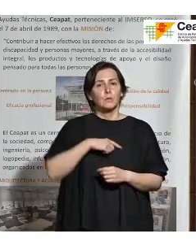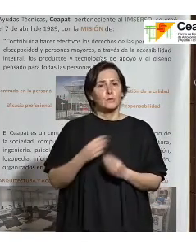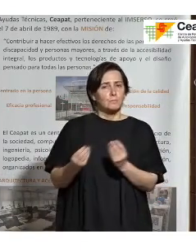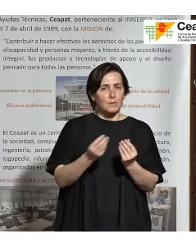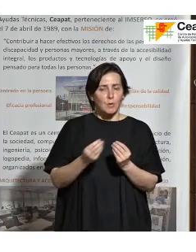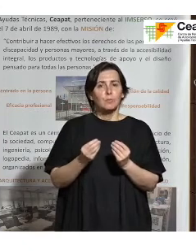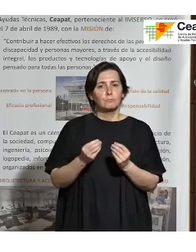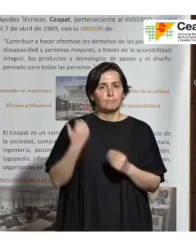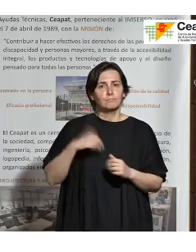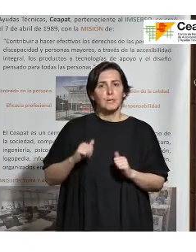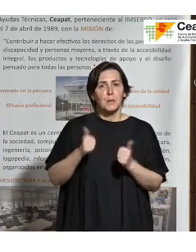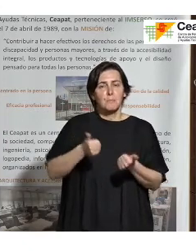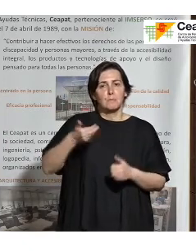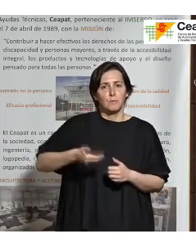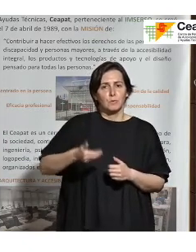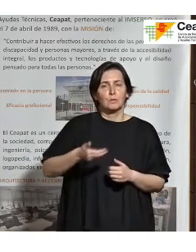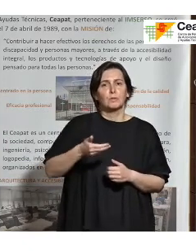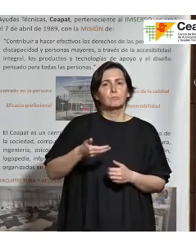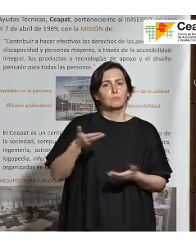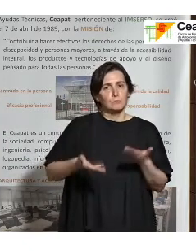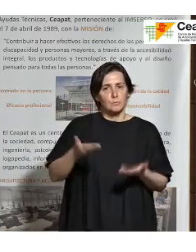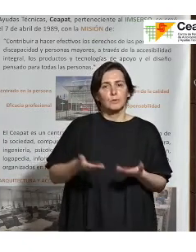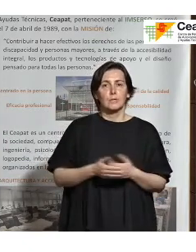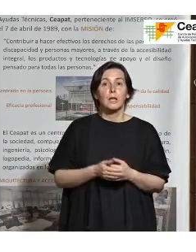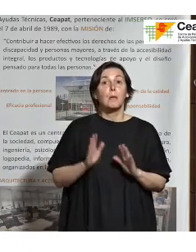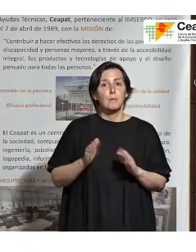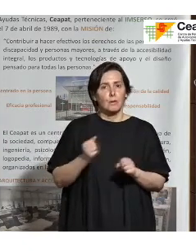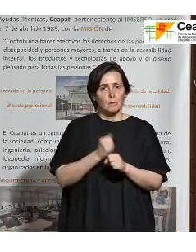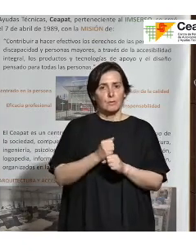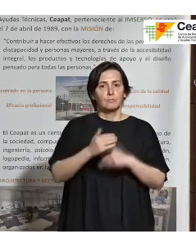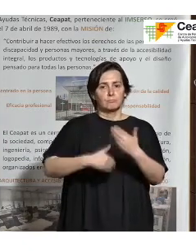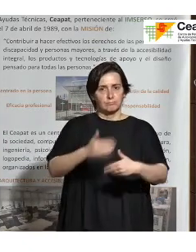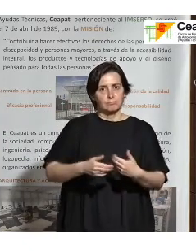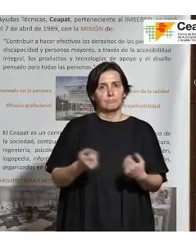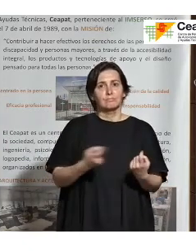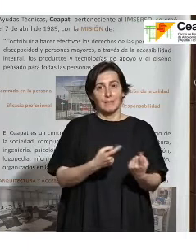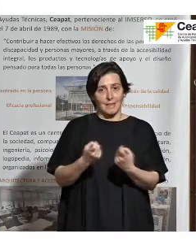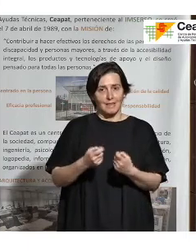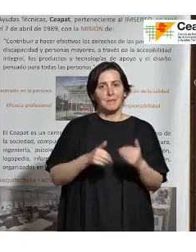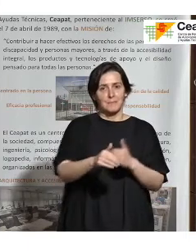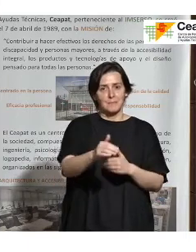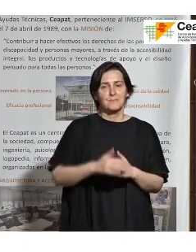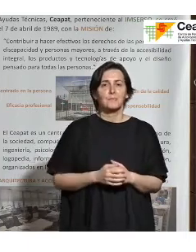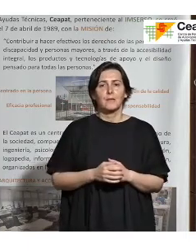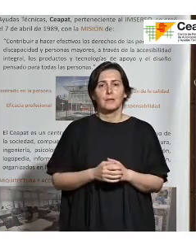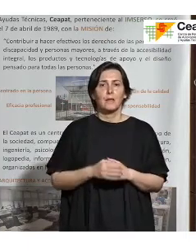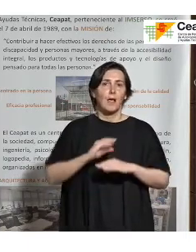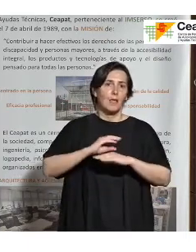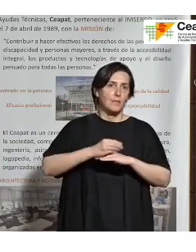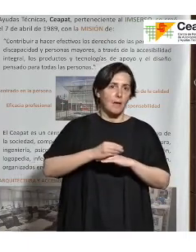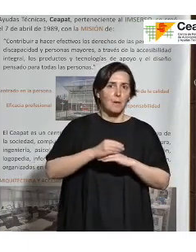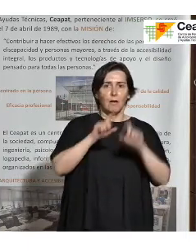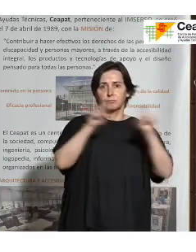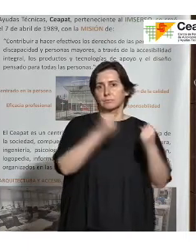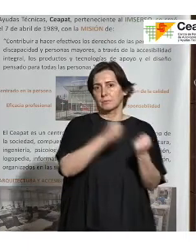afortunadamente, ya se le empieza a dar la importancia y se empieza a valorar ello, pero bueno, hay mucho trabajo por hacer, obviamente, yo entiendo que instituciones obviamente como el CEAPAT y